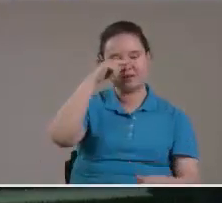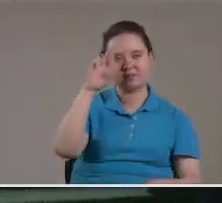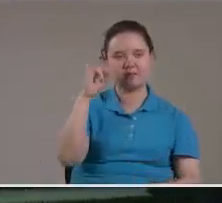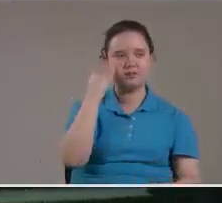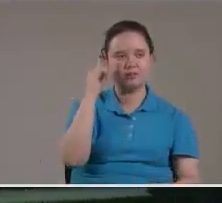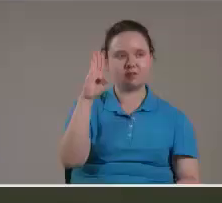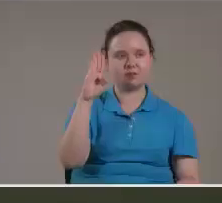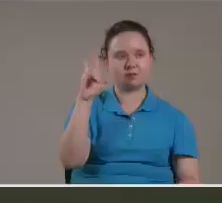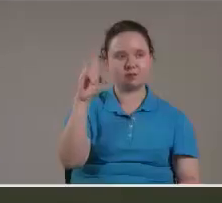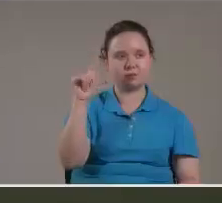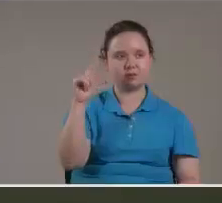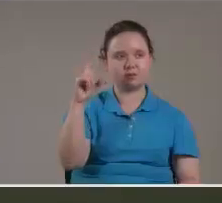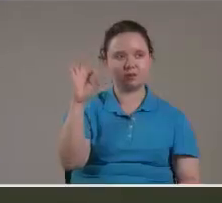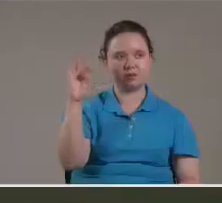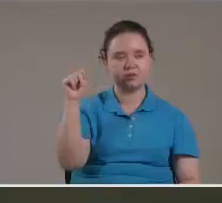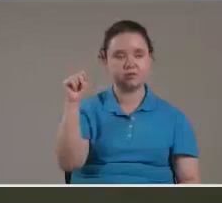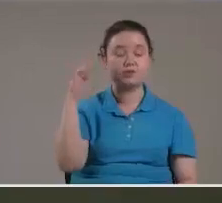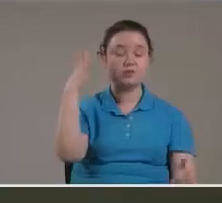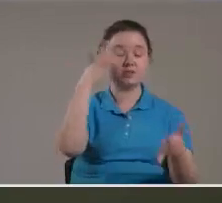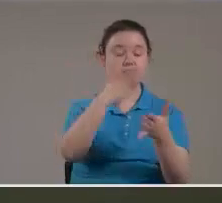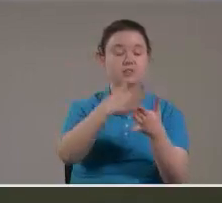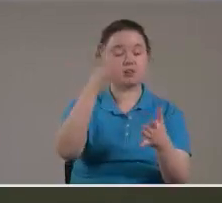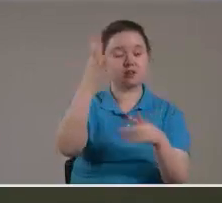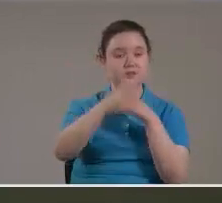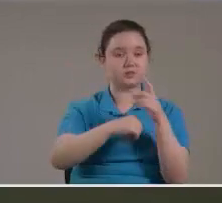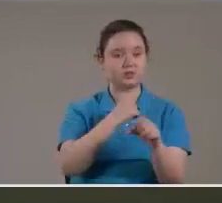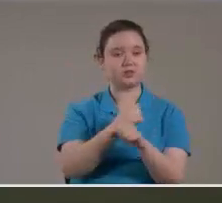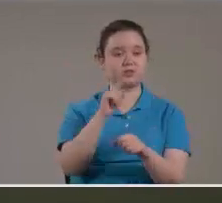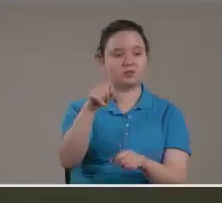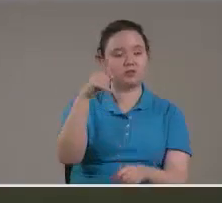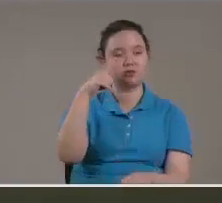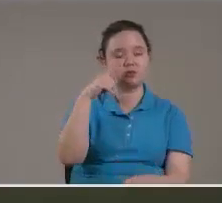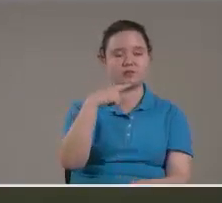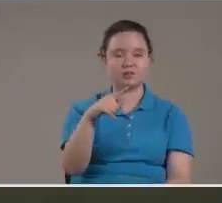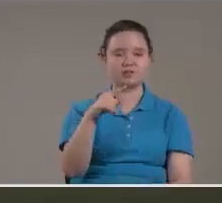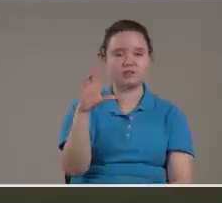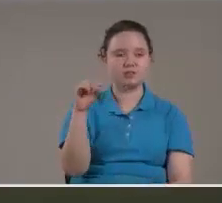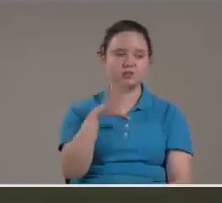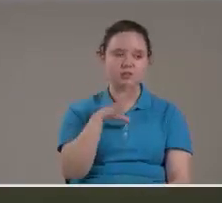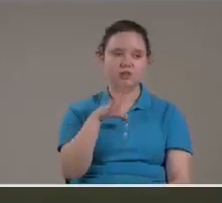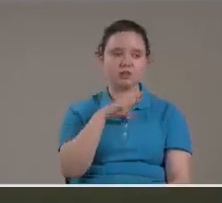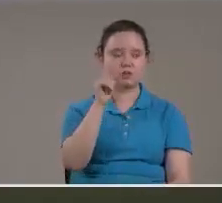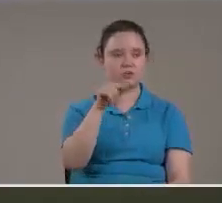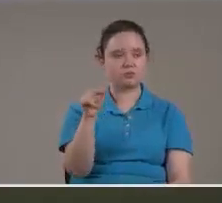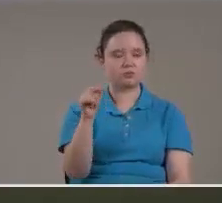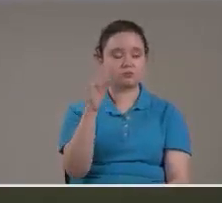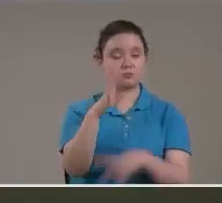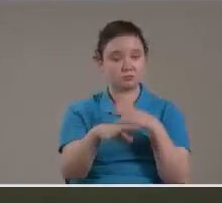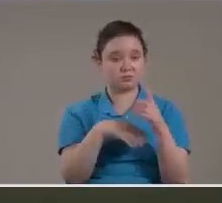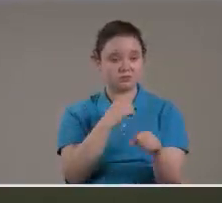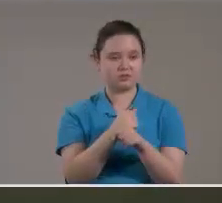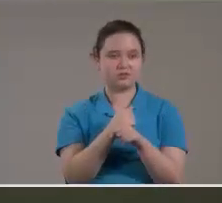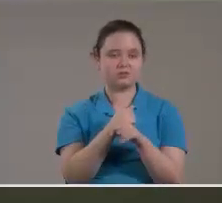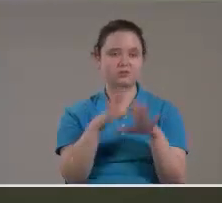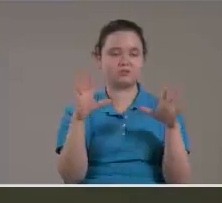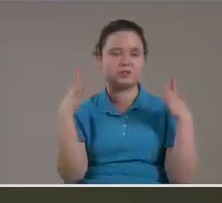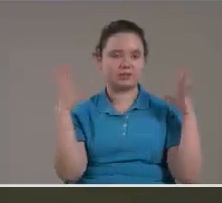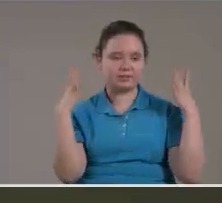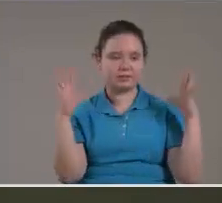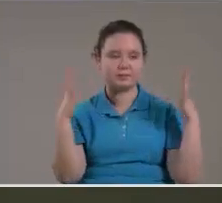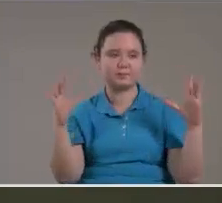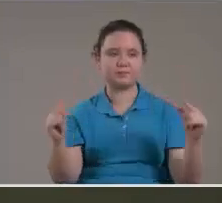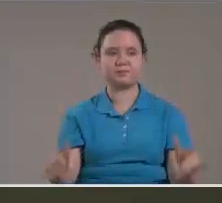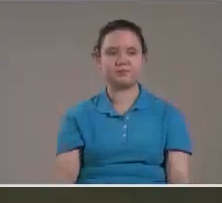Sigamos Y lleguen los años En los cuales digas No tengo en ellos Contentamiento En esa época